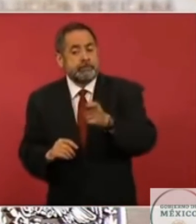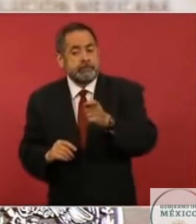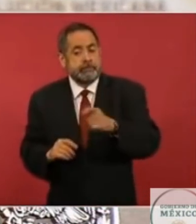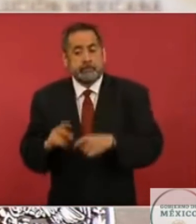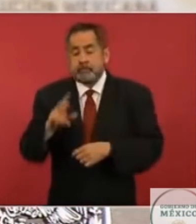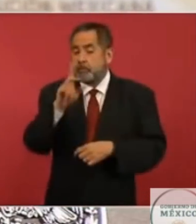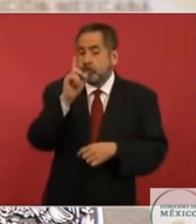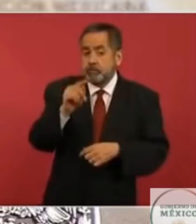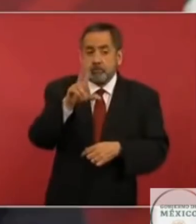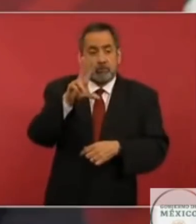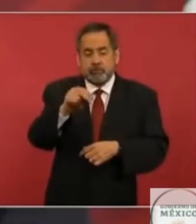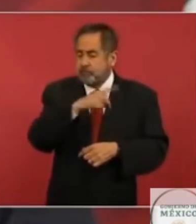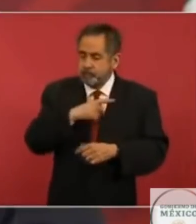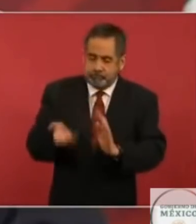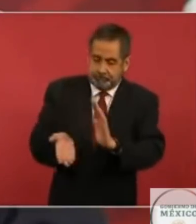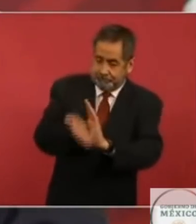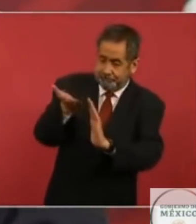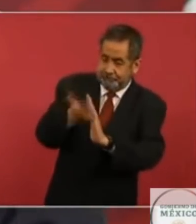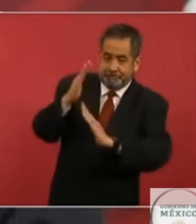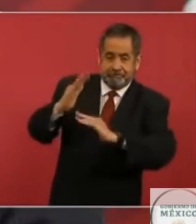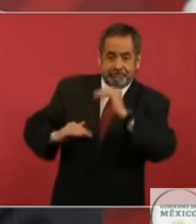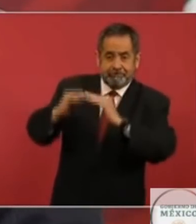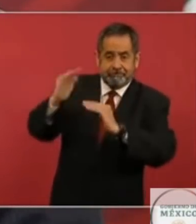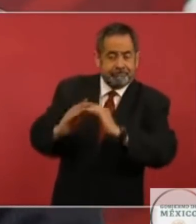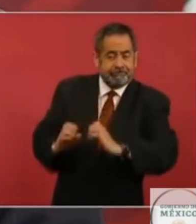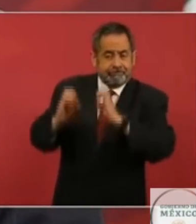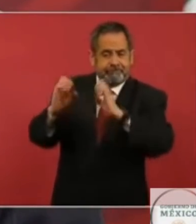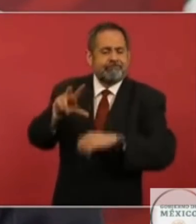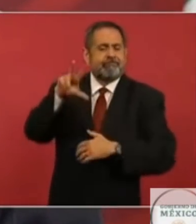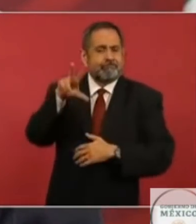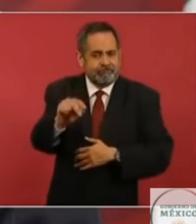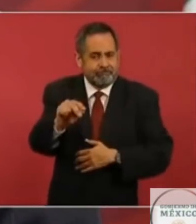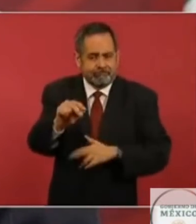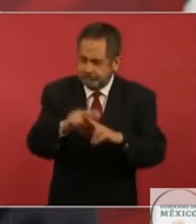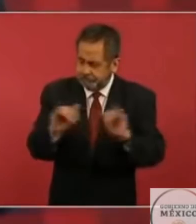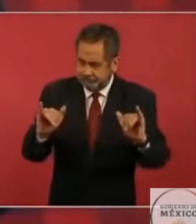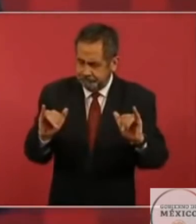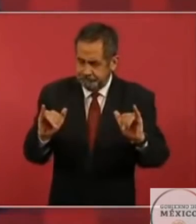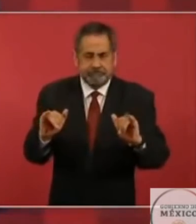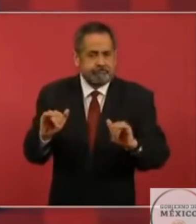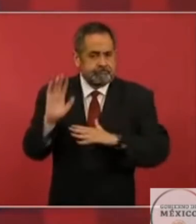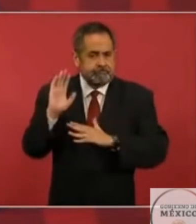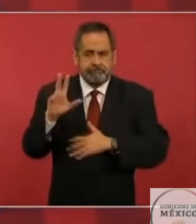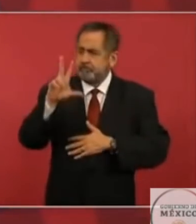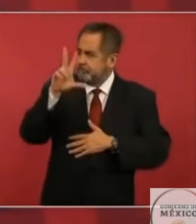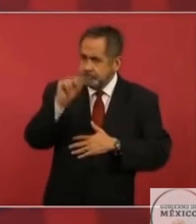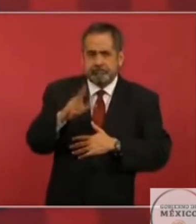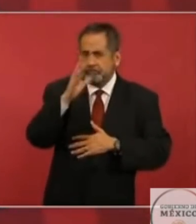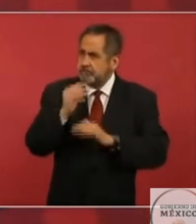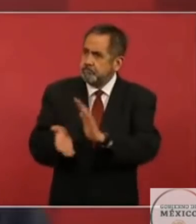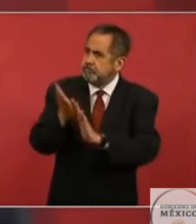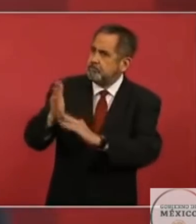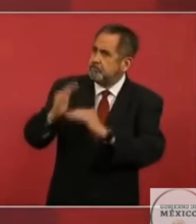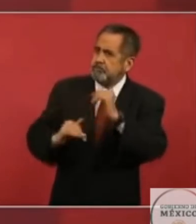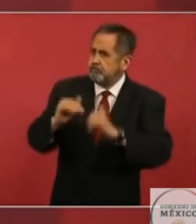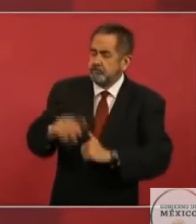que no se va a urbanizar, ese es el compromiso, no se va a urbanizar,